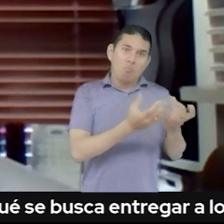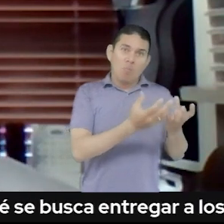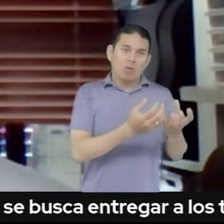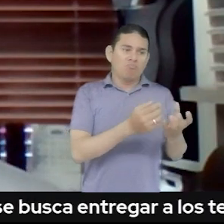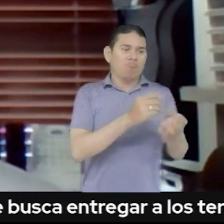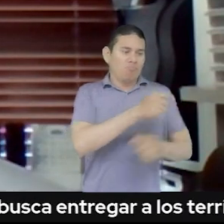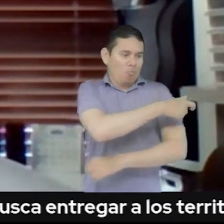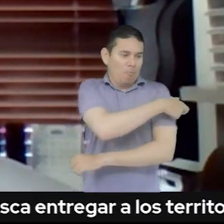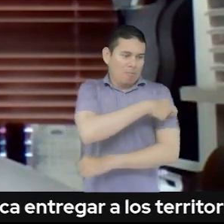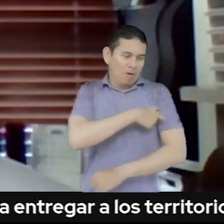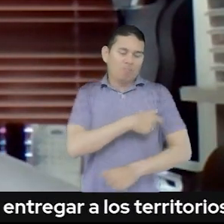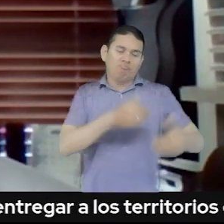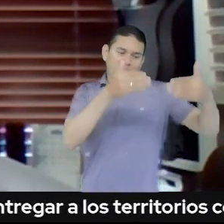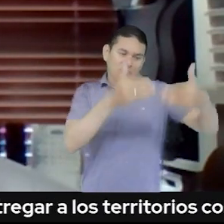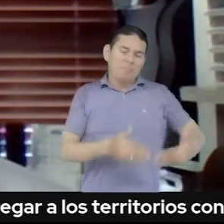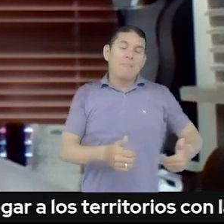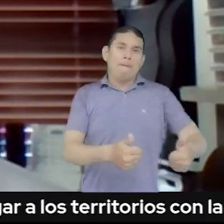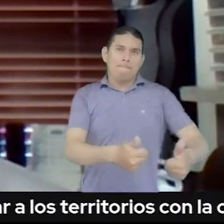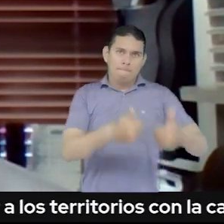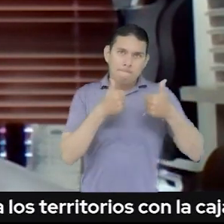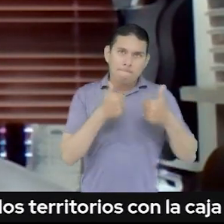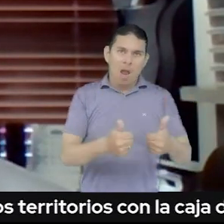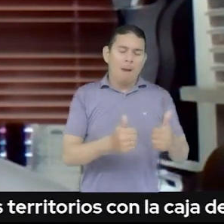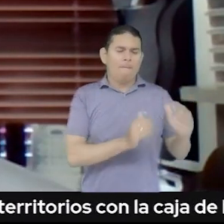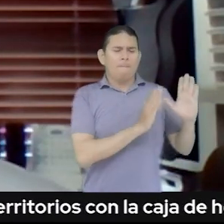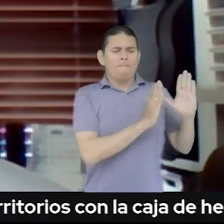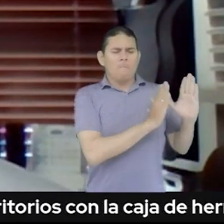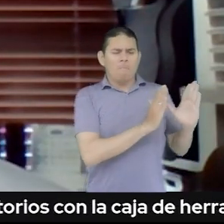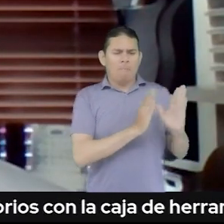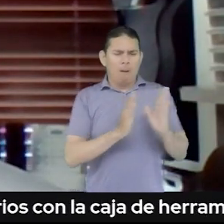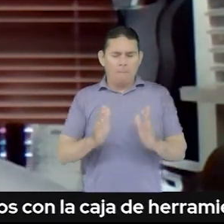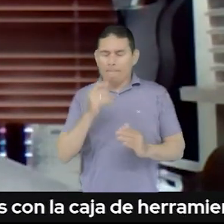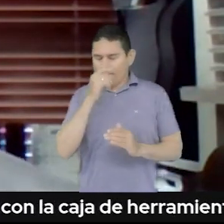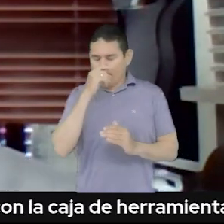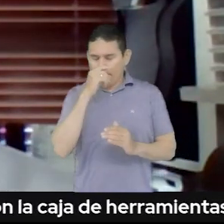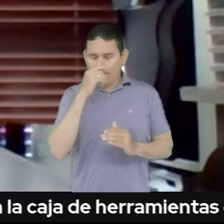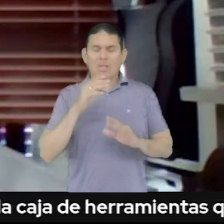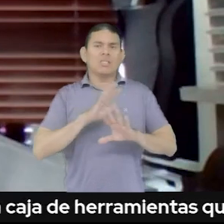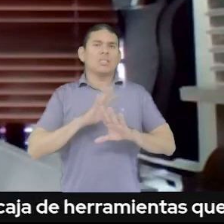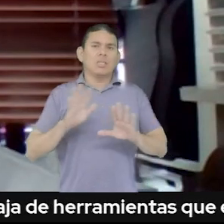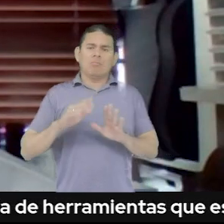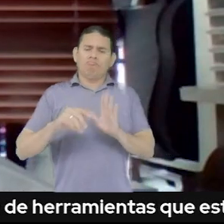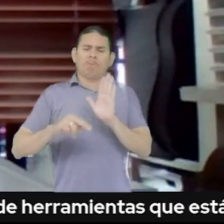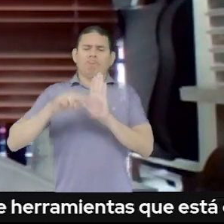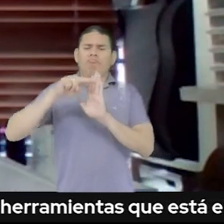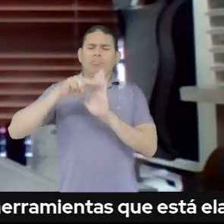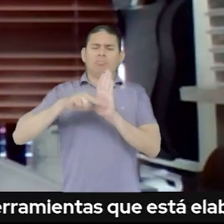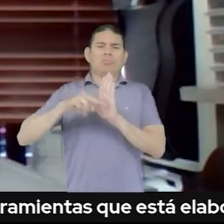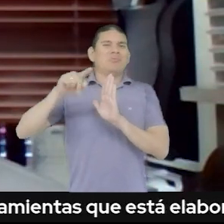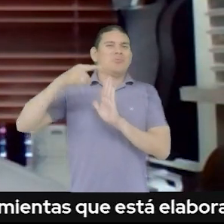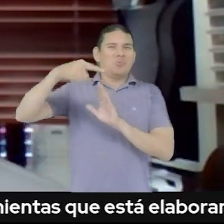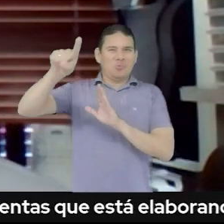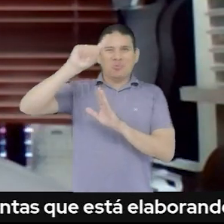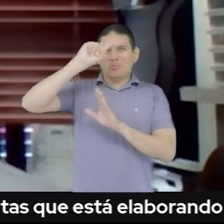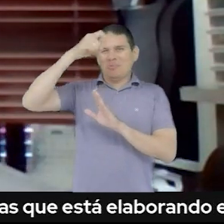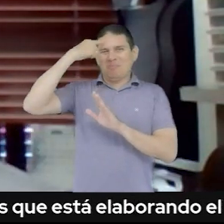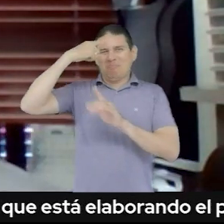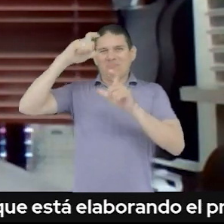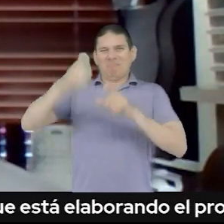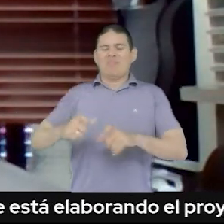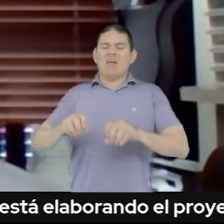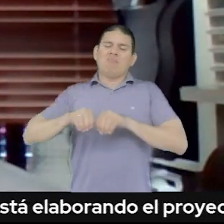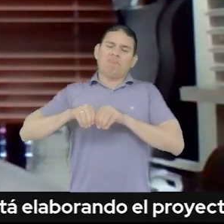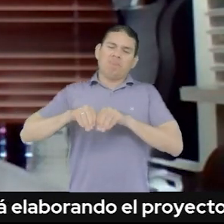funcionar para que ese comité funcione de manera adecuada. Ya existen unas normas que son las que el Estado nos